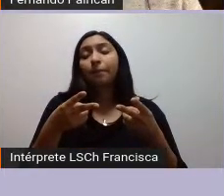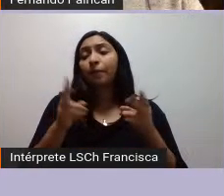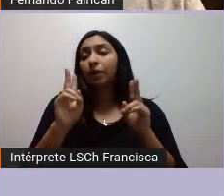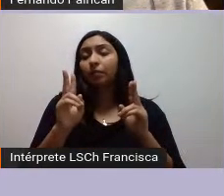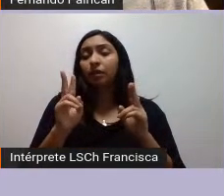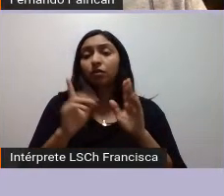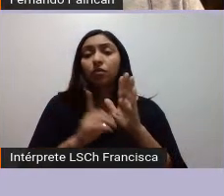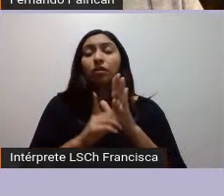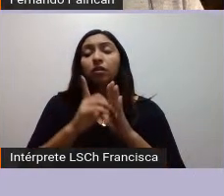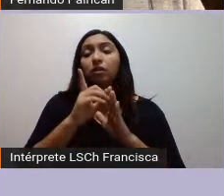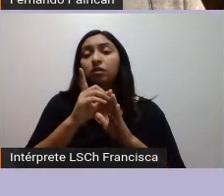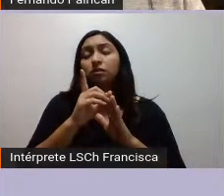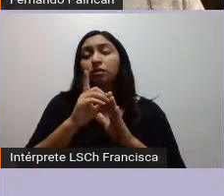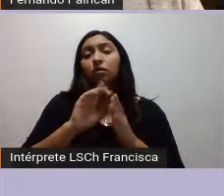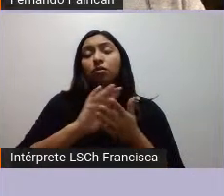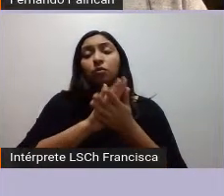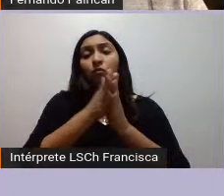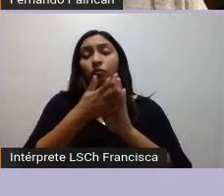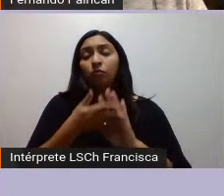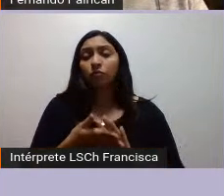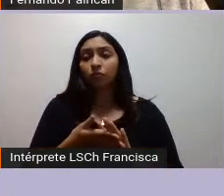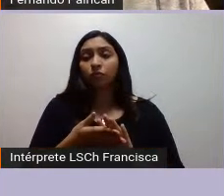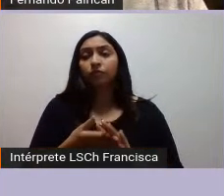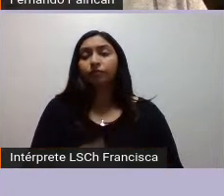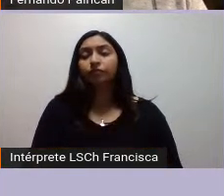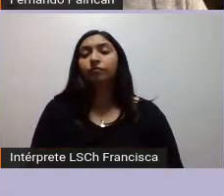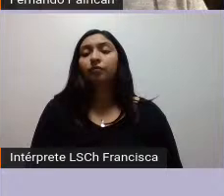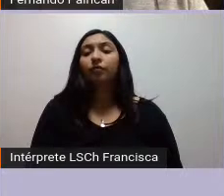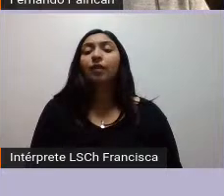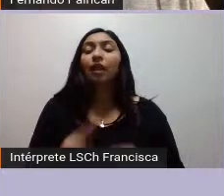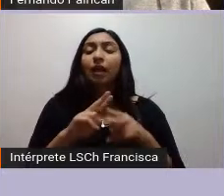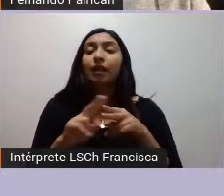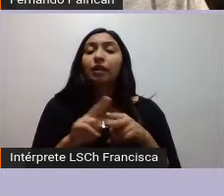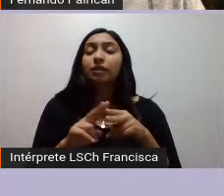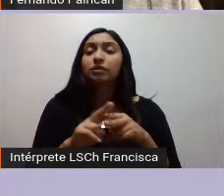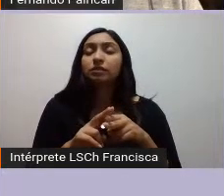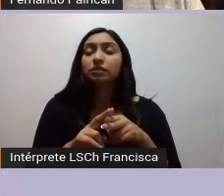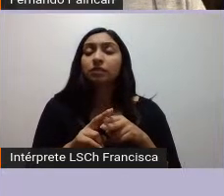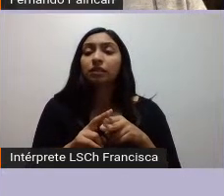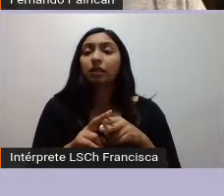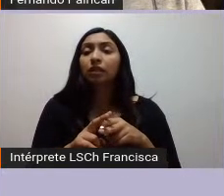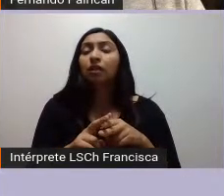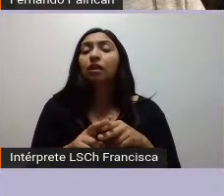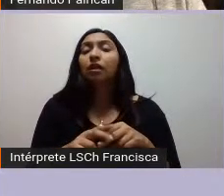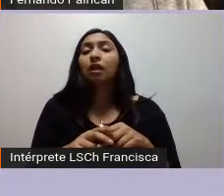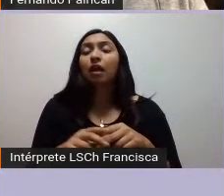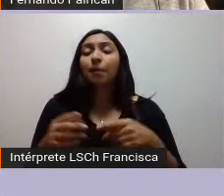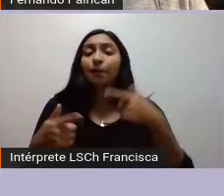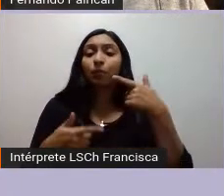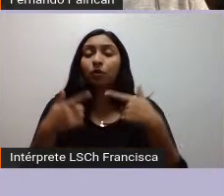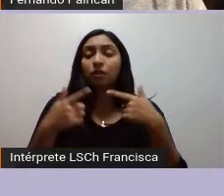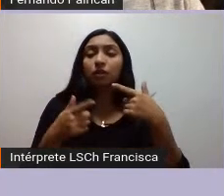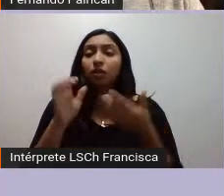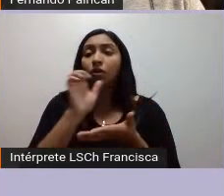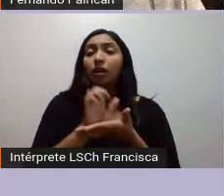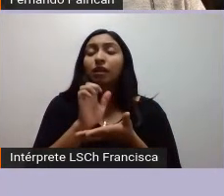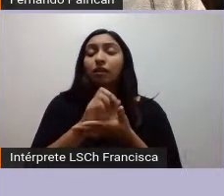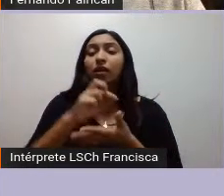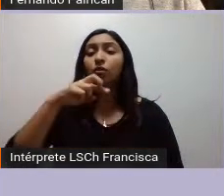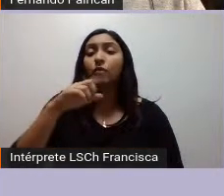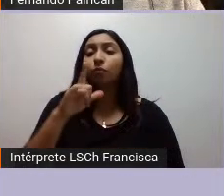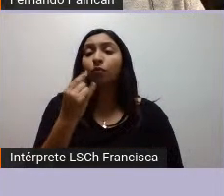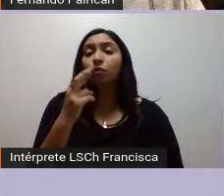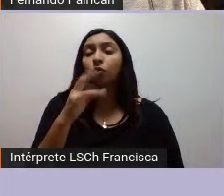esta comunidad imaginada y al hacer eso entonces es político y el Estado plurinacional permitiría de alguna manera